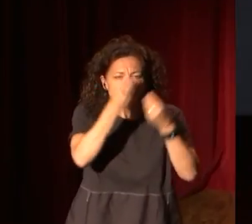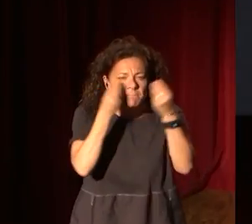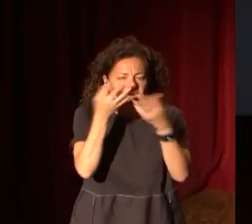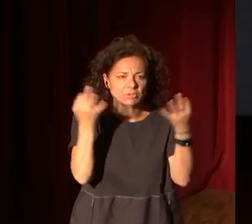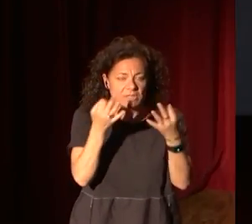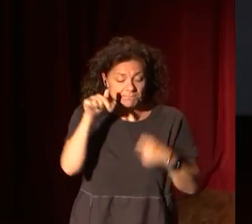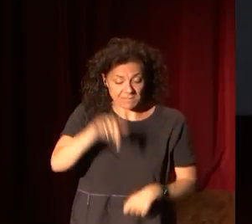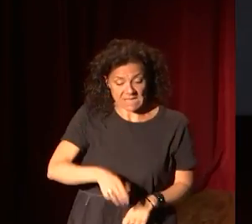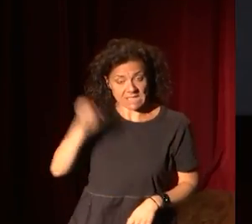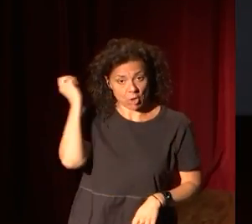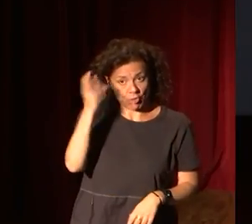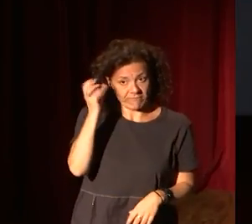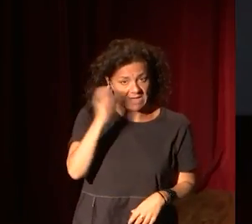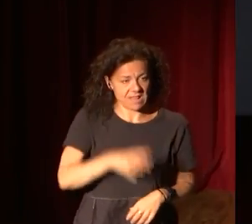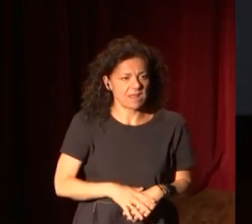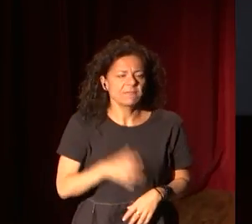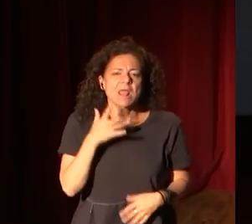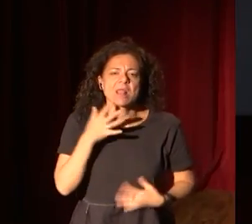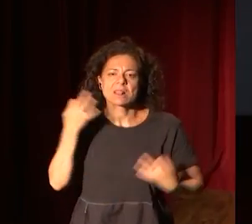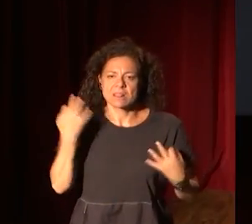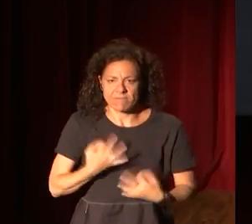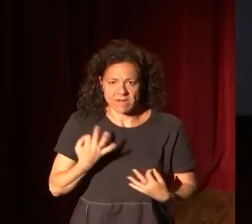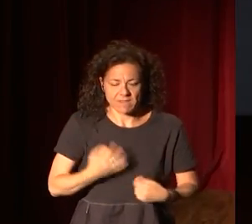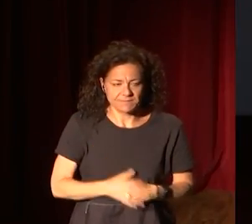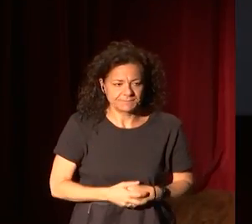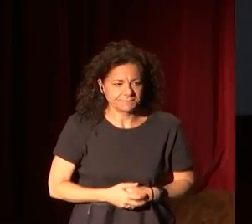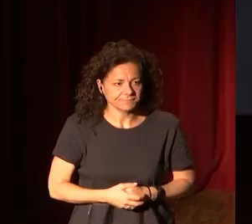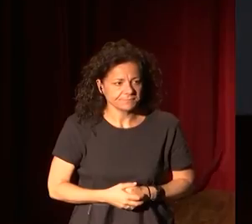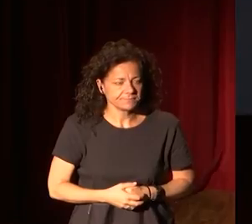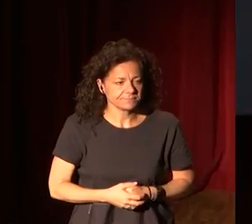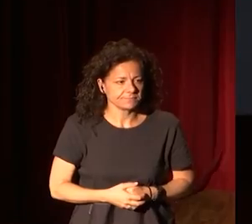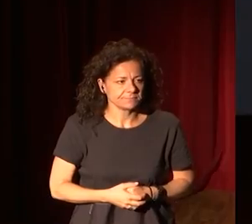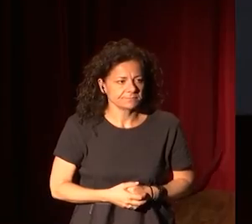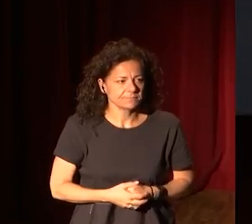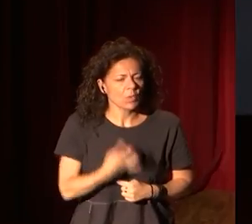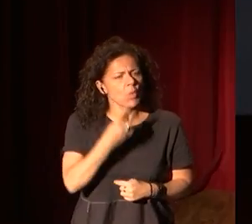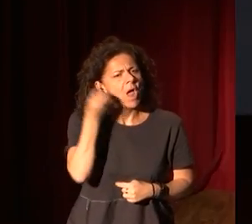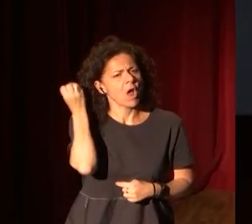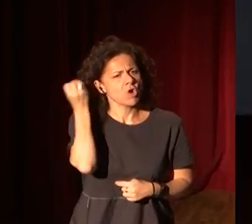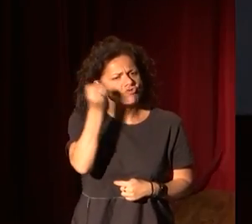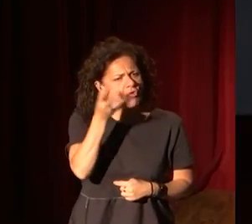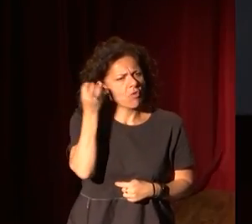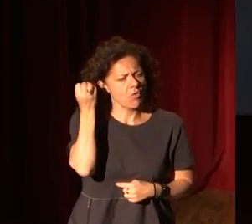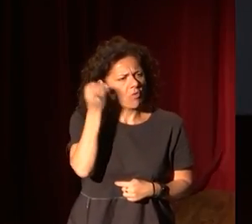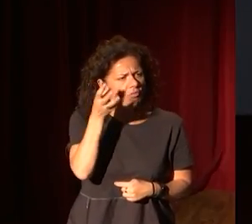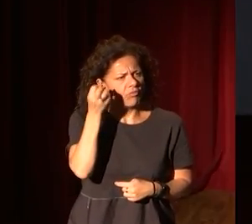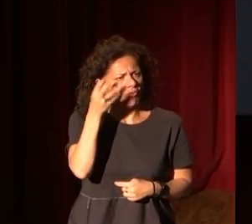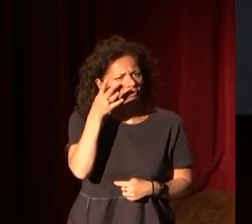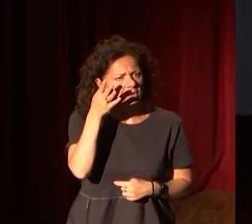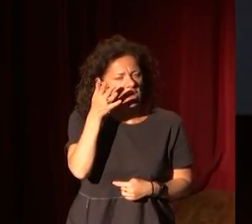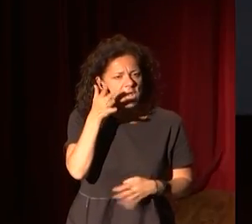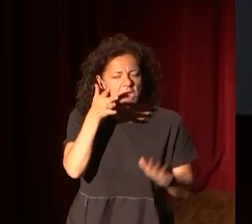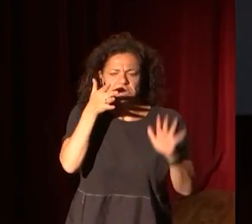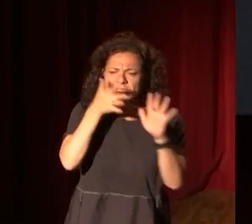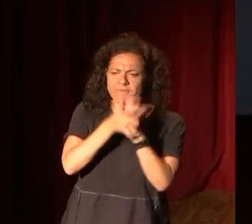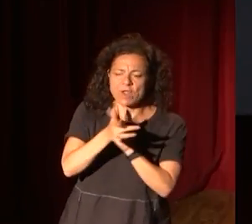Esta conferencia, de verdad, no es una conferencia que va a hacer un gran viaje